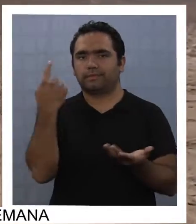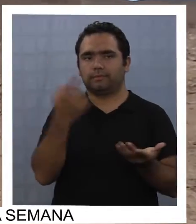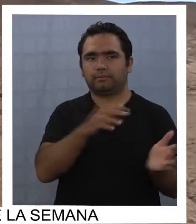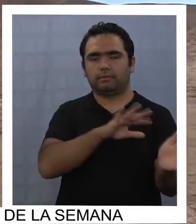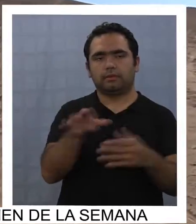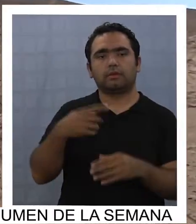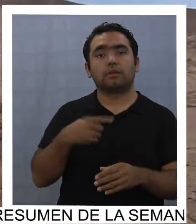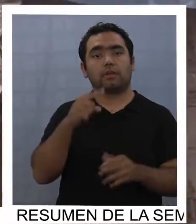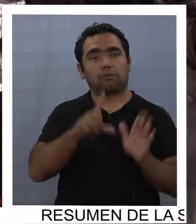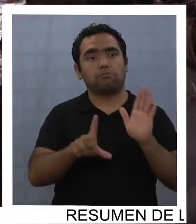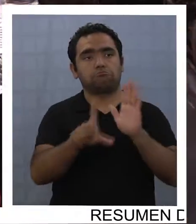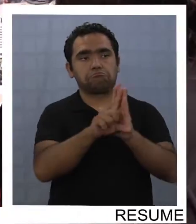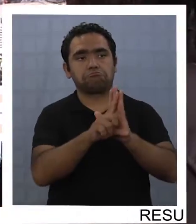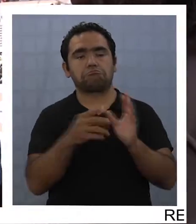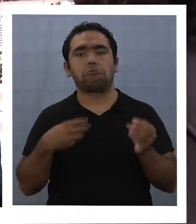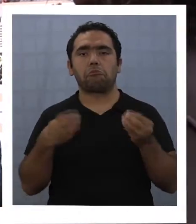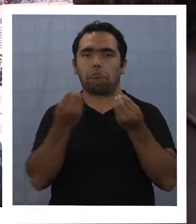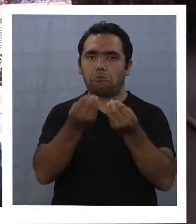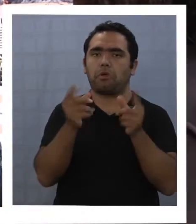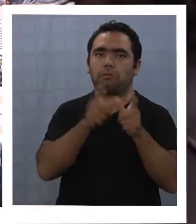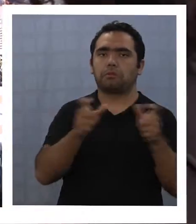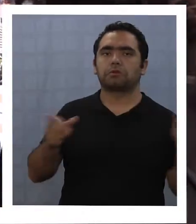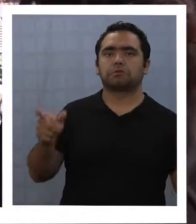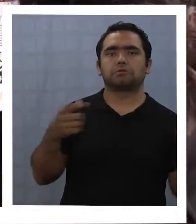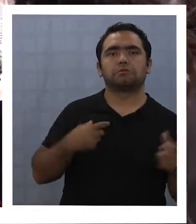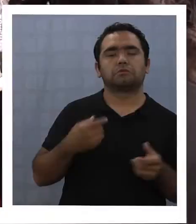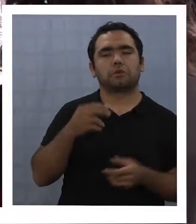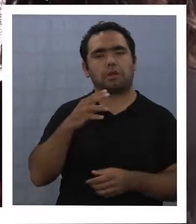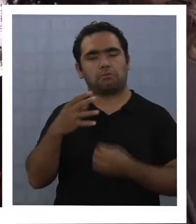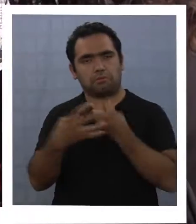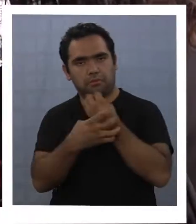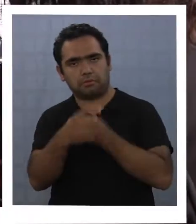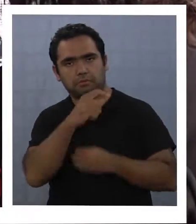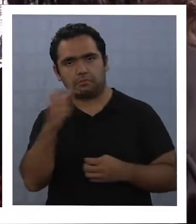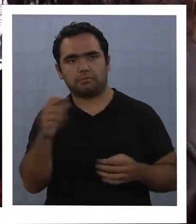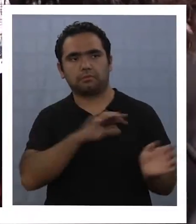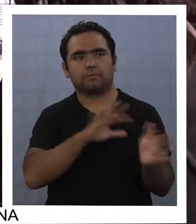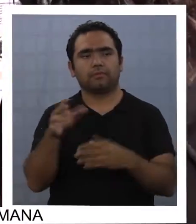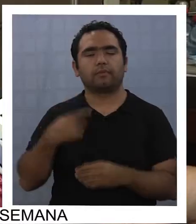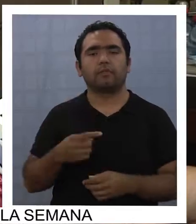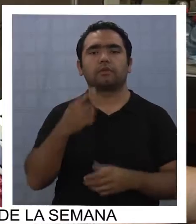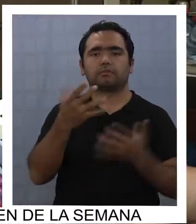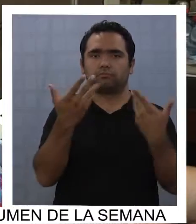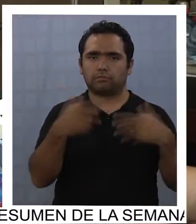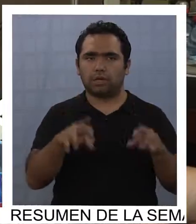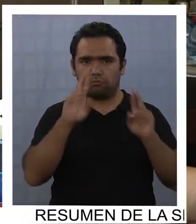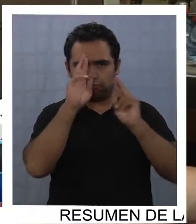ha sido bien acogida por entidades regionales. Se está reconociendo a niveles legales